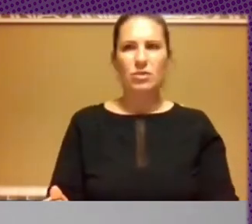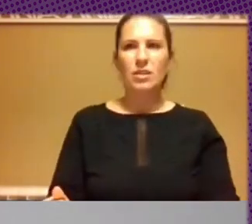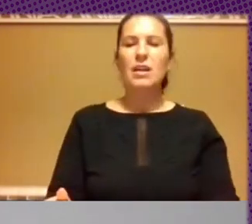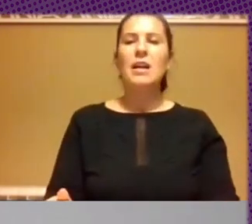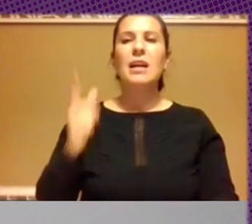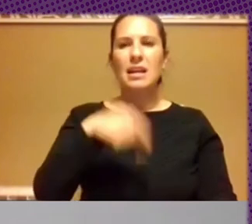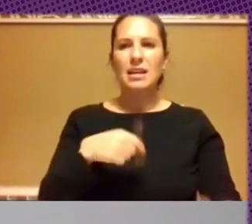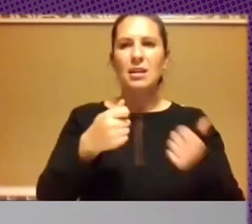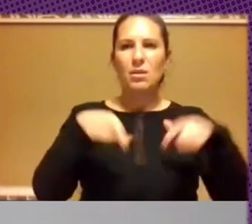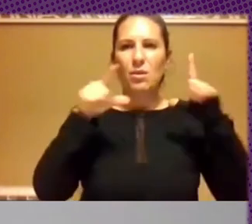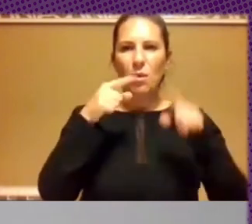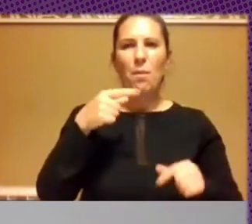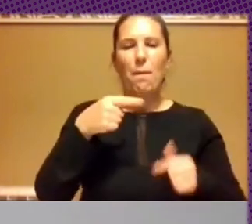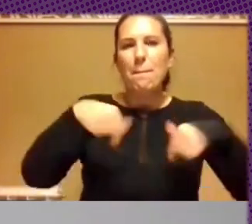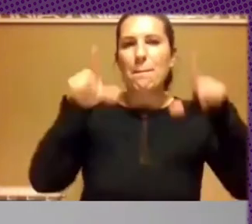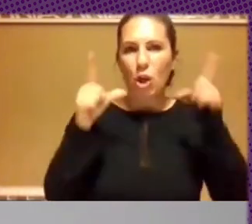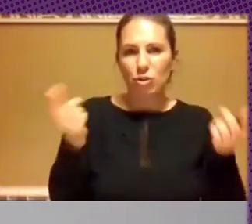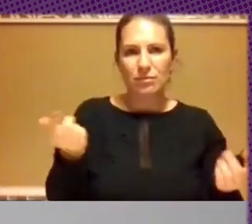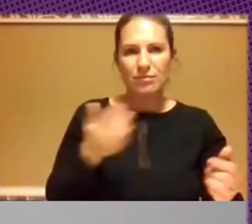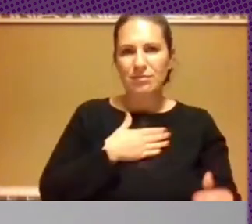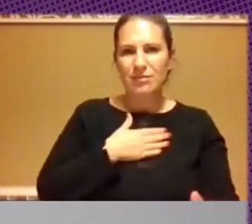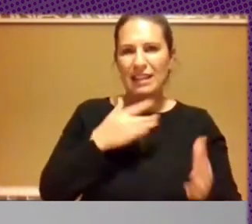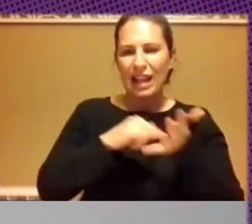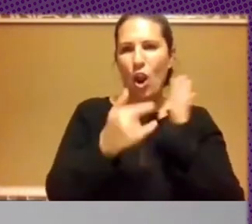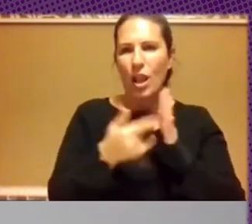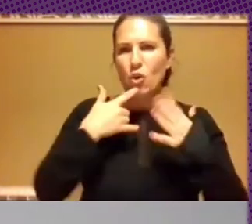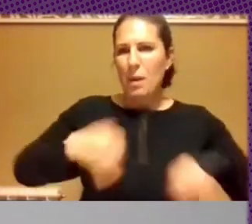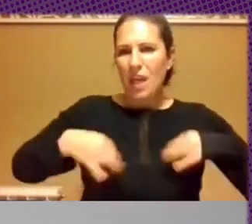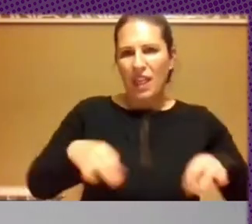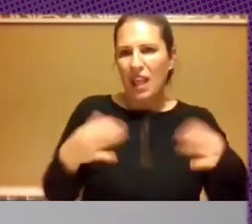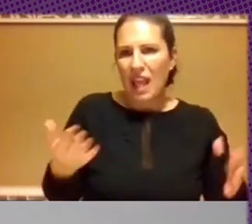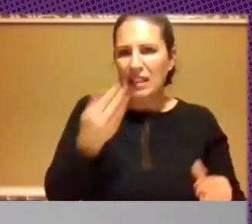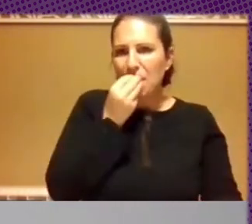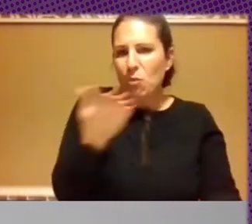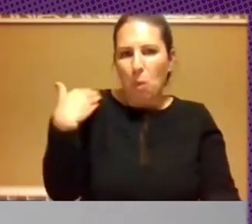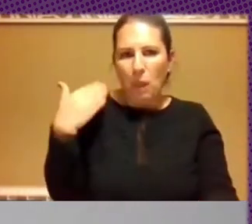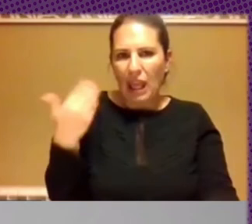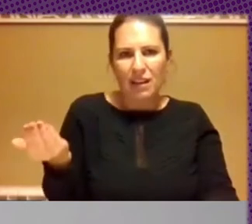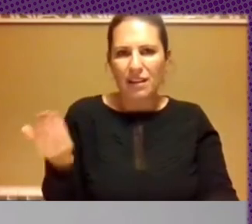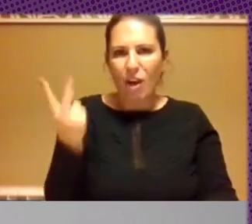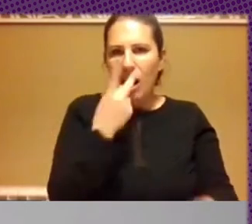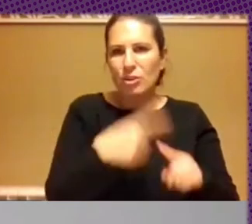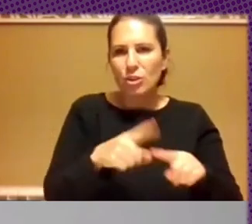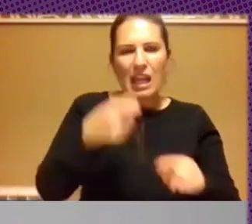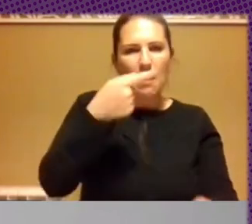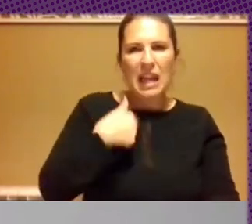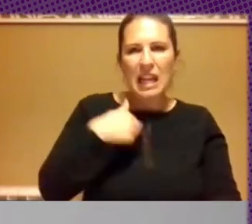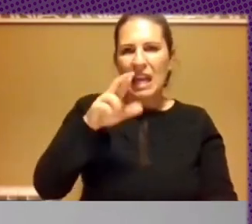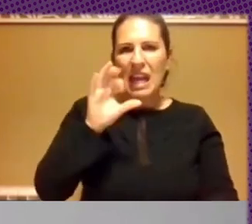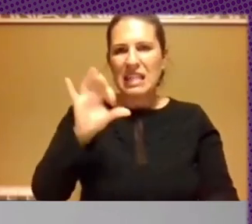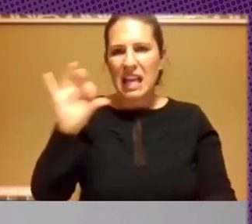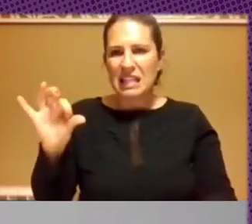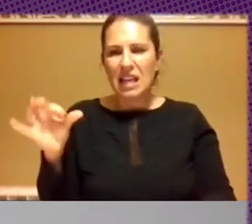por blogs a RSS es una tecnología súper sencilla que está muy bien y con las dos cosas con email y RSS tenemos como